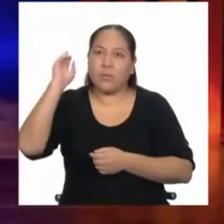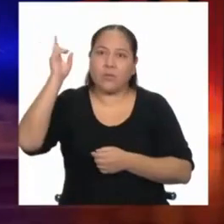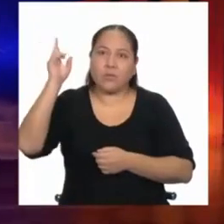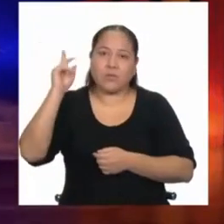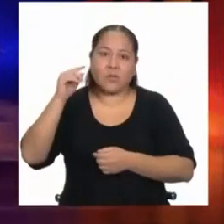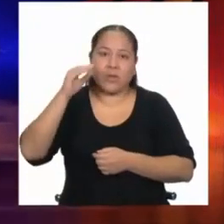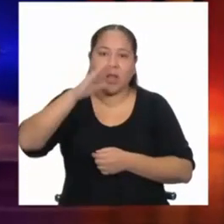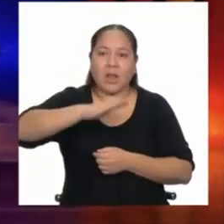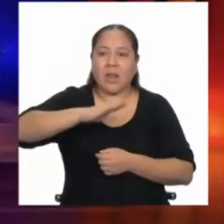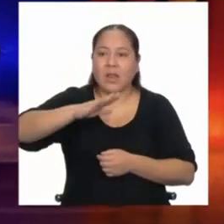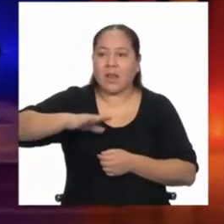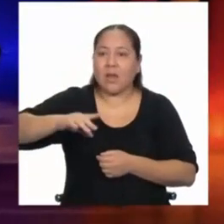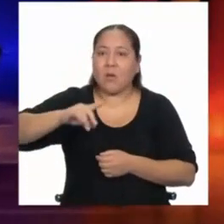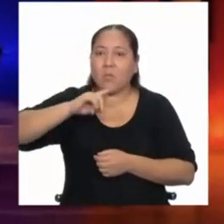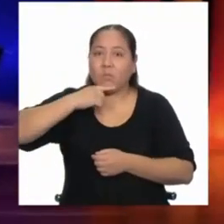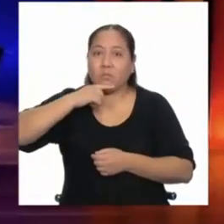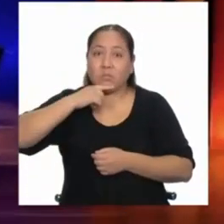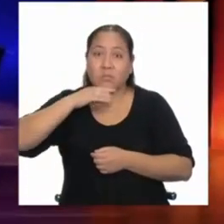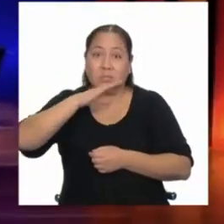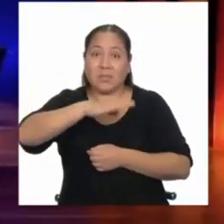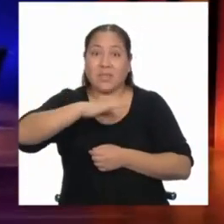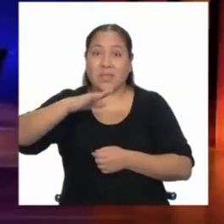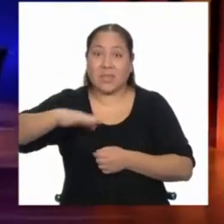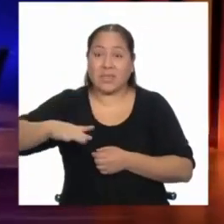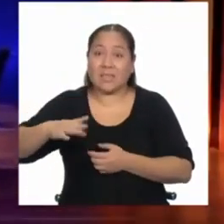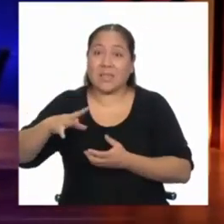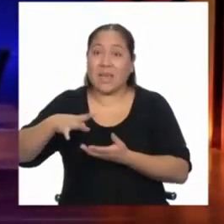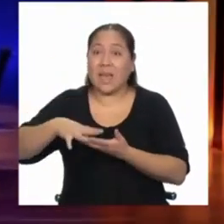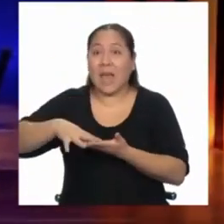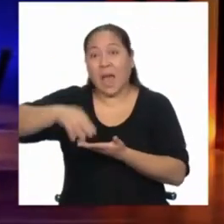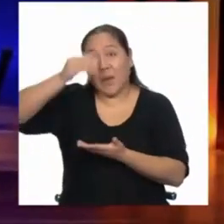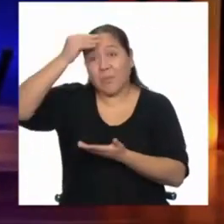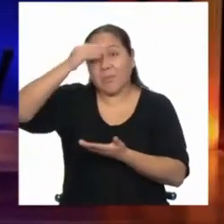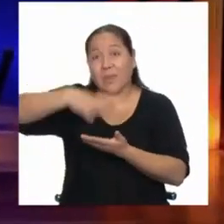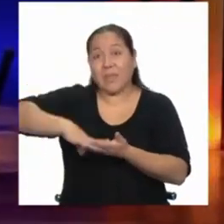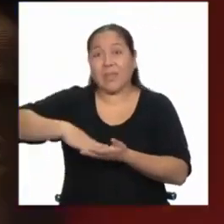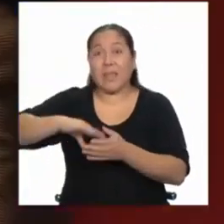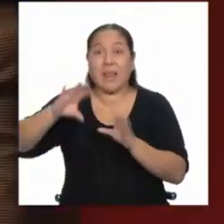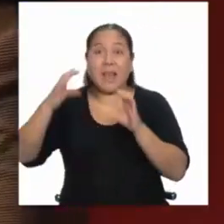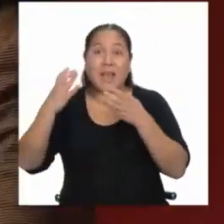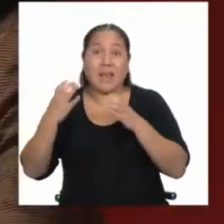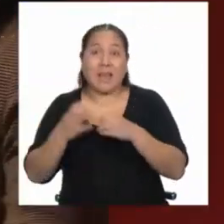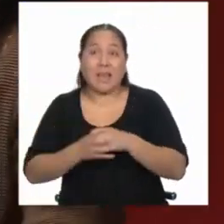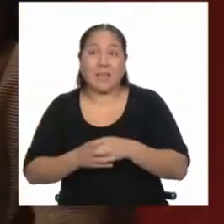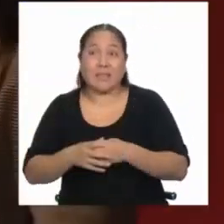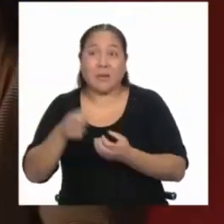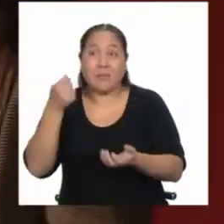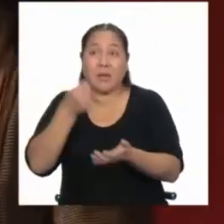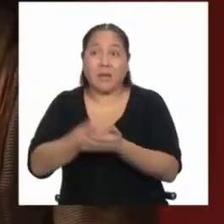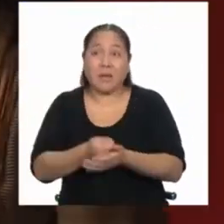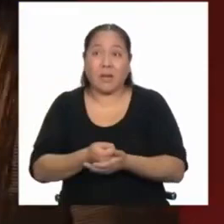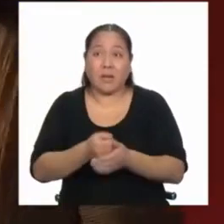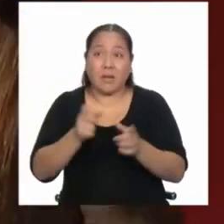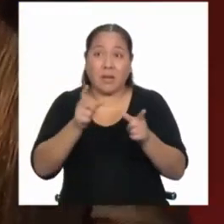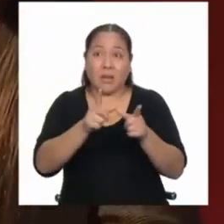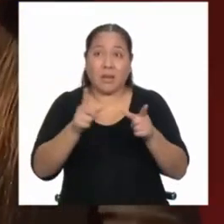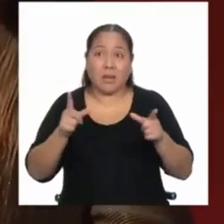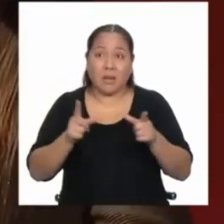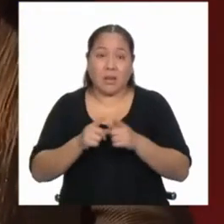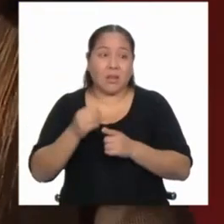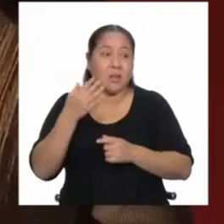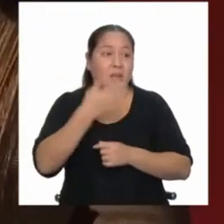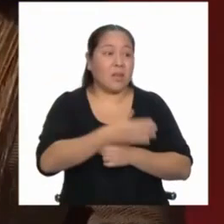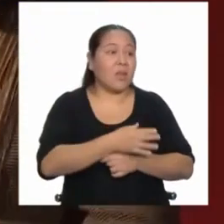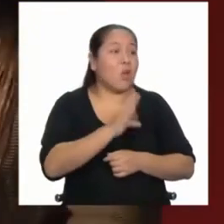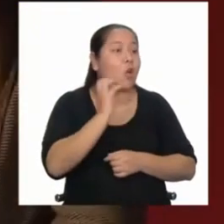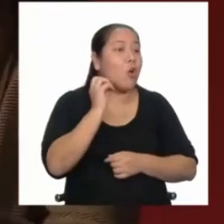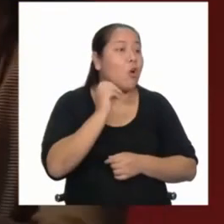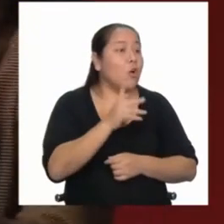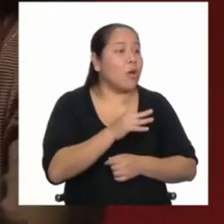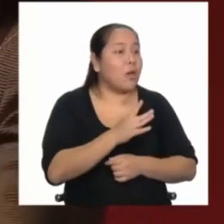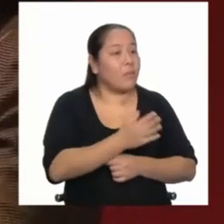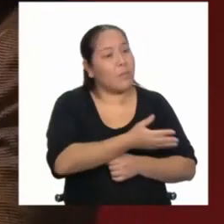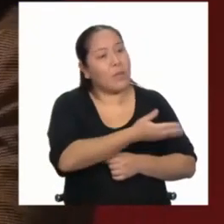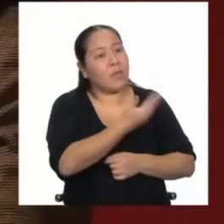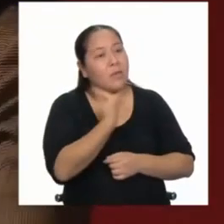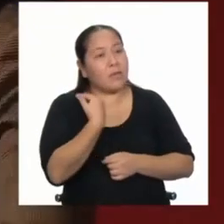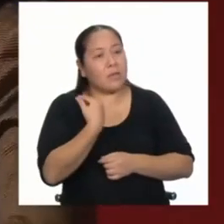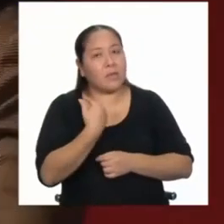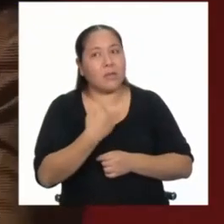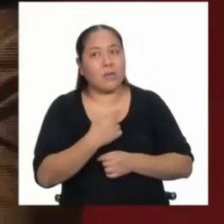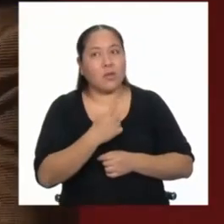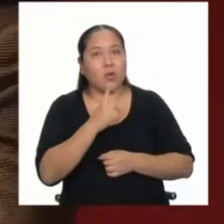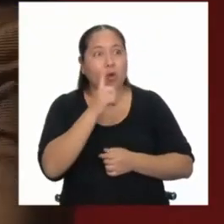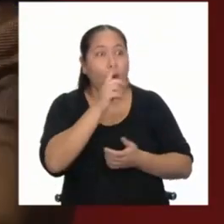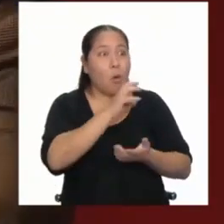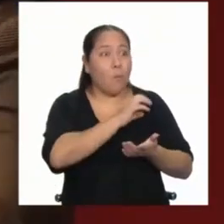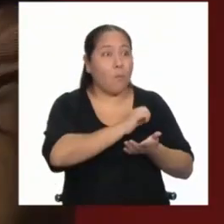niñas inscritas para tomar clases con el coreógrafo, el espacio, conseguí un trabajo. Voy a de los chicos y les digo, ok, van a venir un